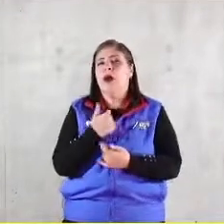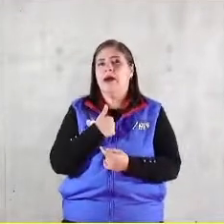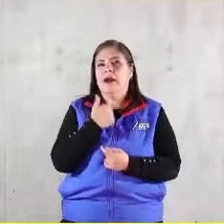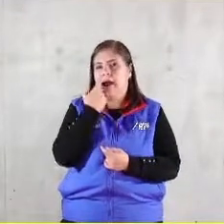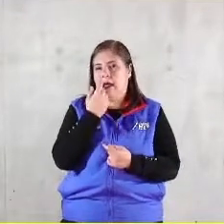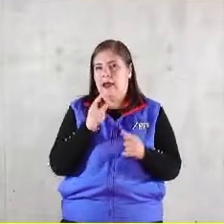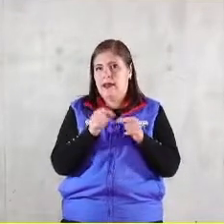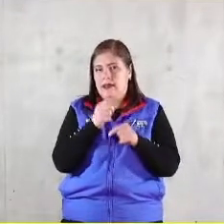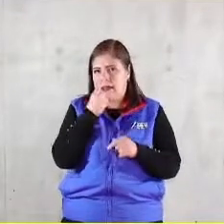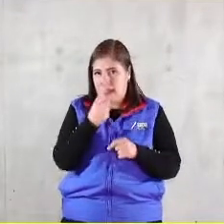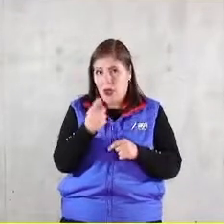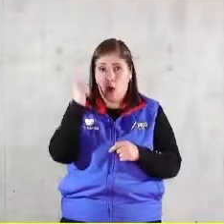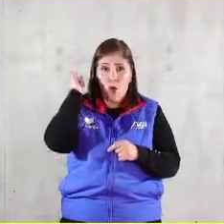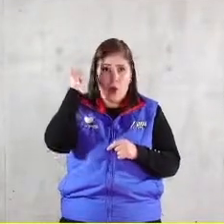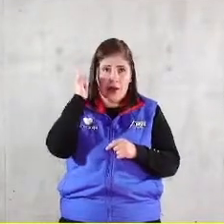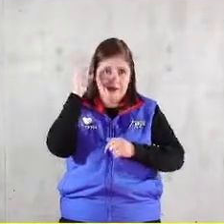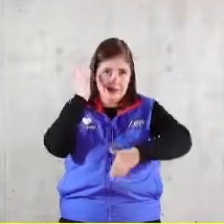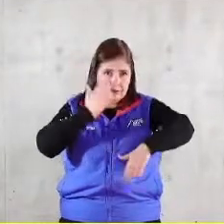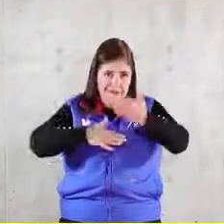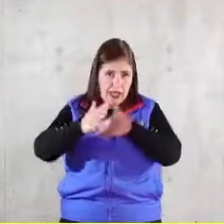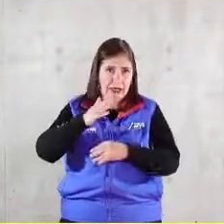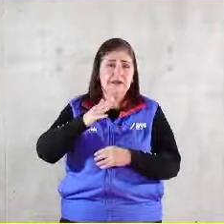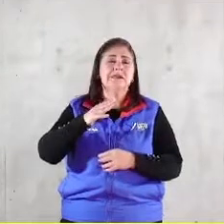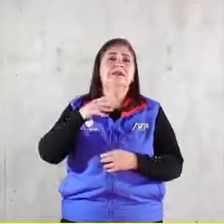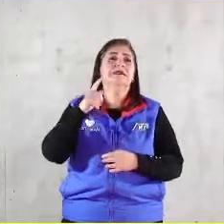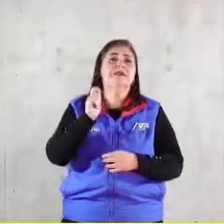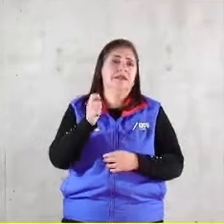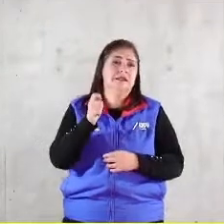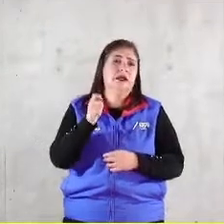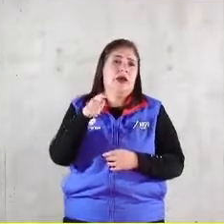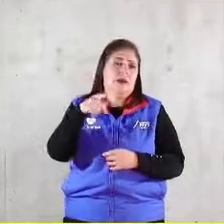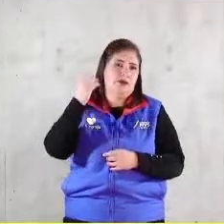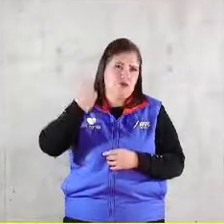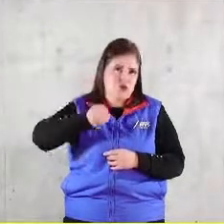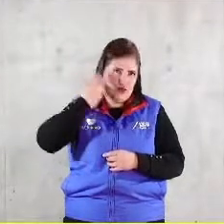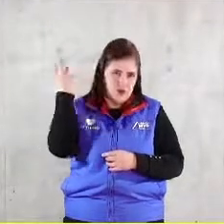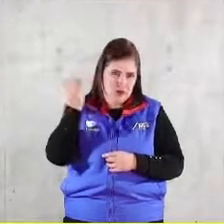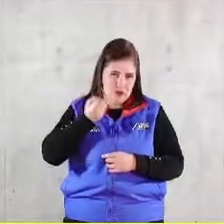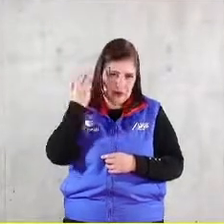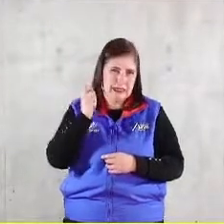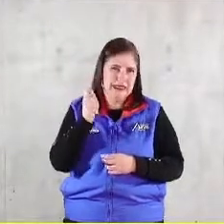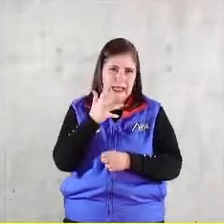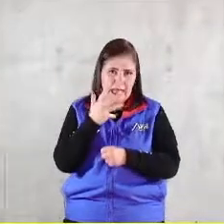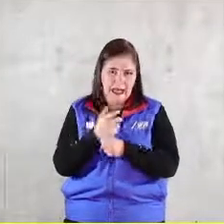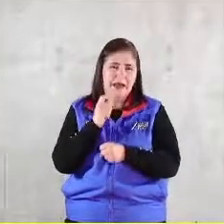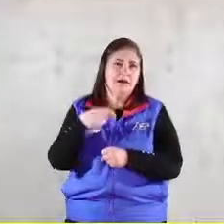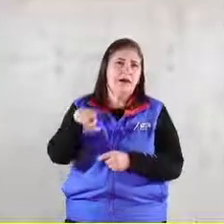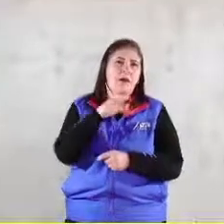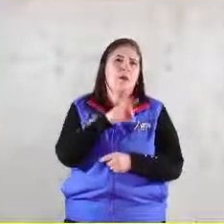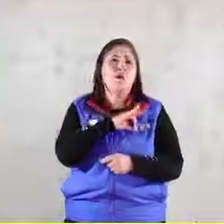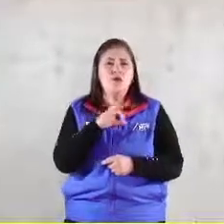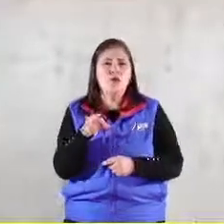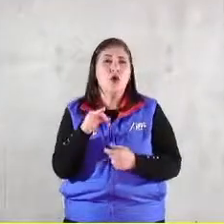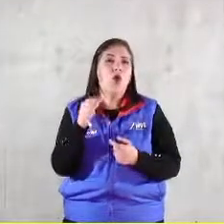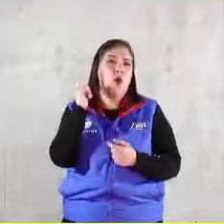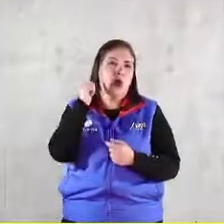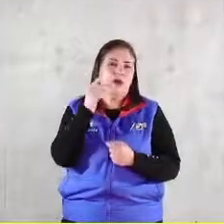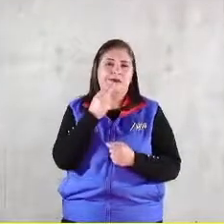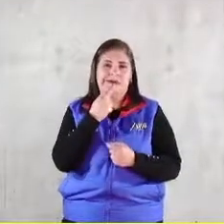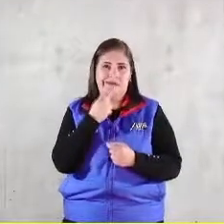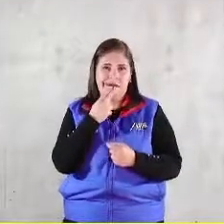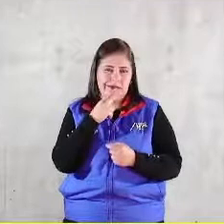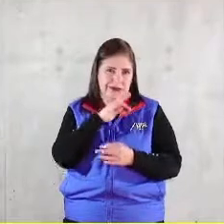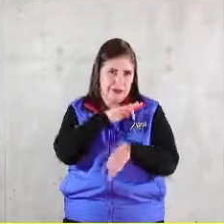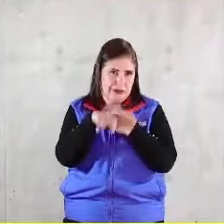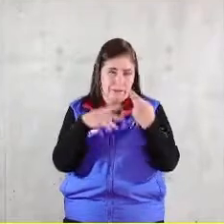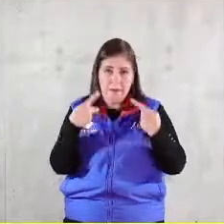resta es desearles mucho éxito en su gestión en el congreso que sea muy productivo para todos y bueno les